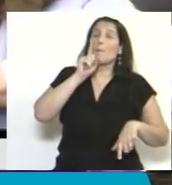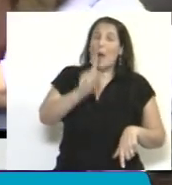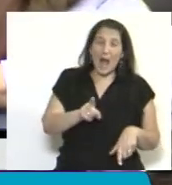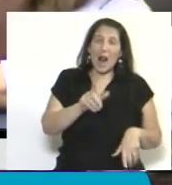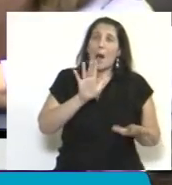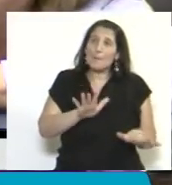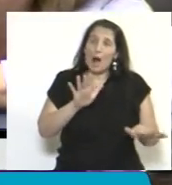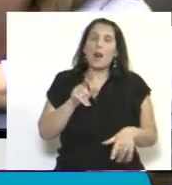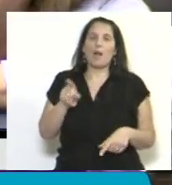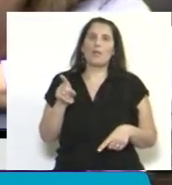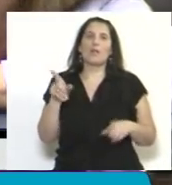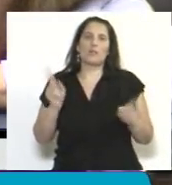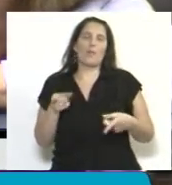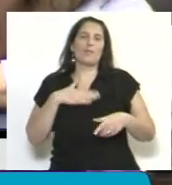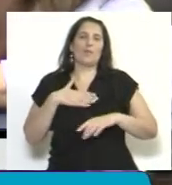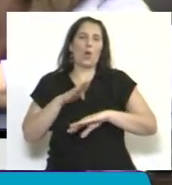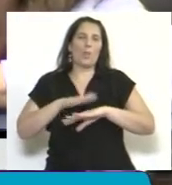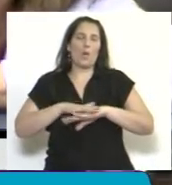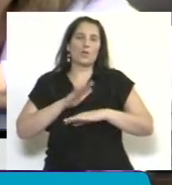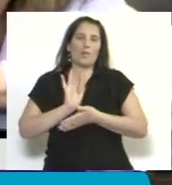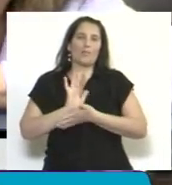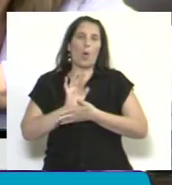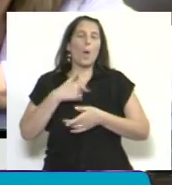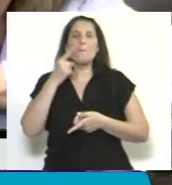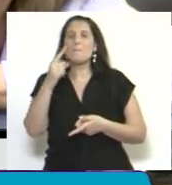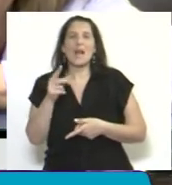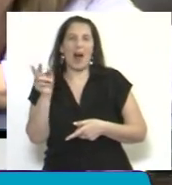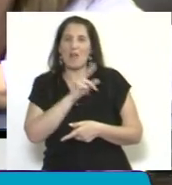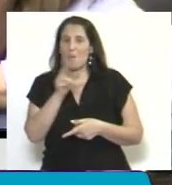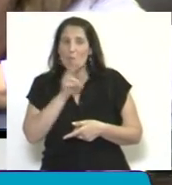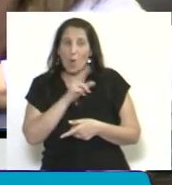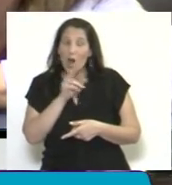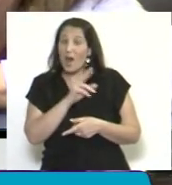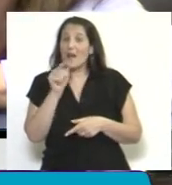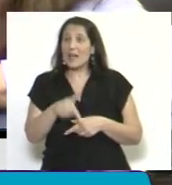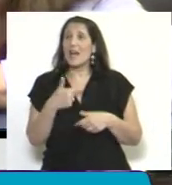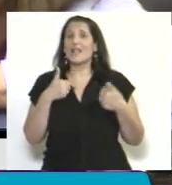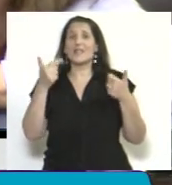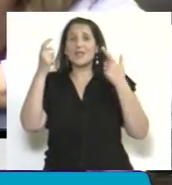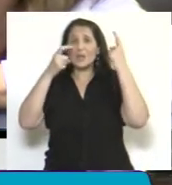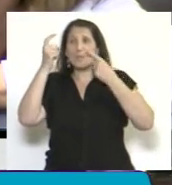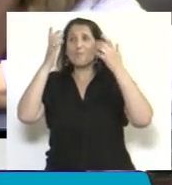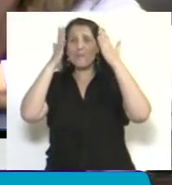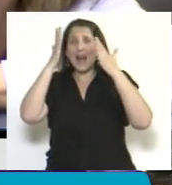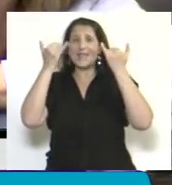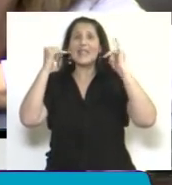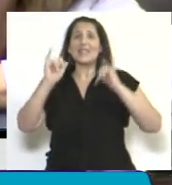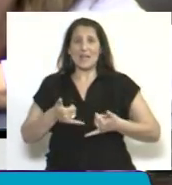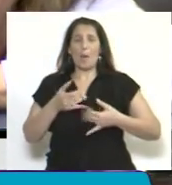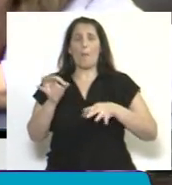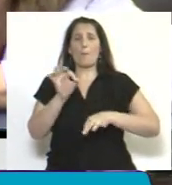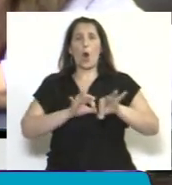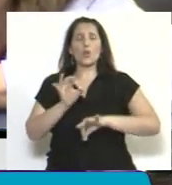pero sobre todo por lo que me toca, en nombre de las miles de mujeres que están hoy esperanzadas en que este proyecto